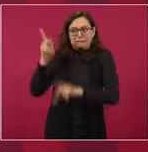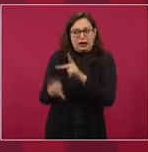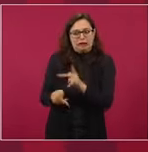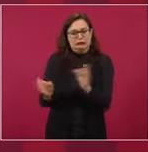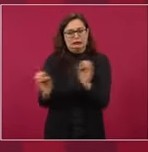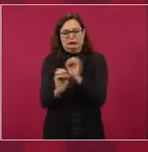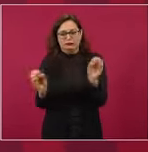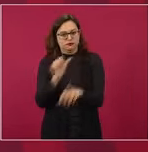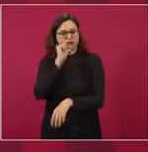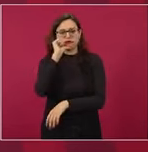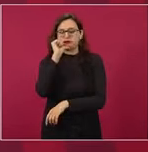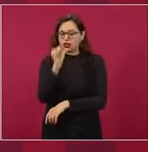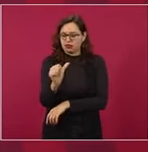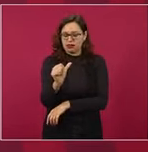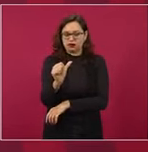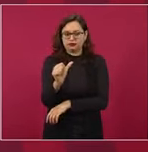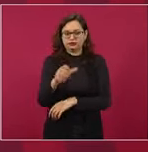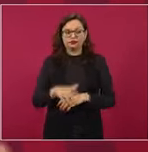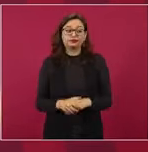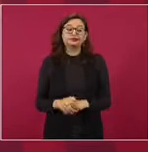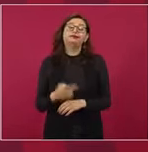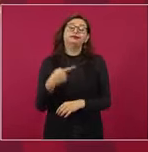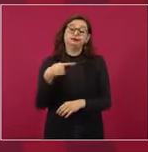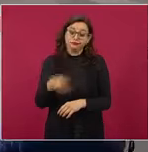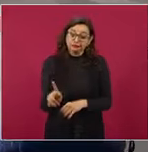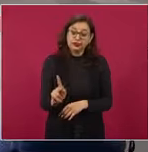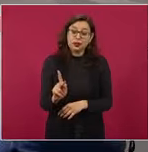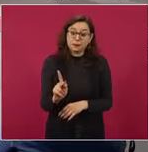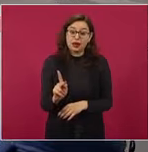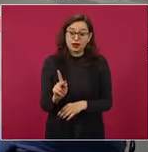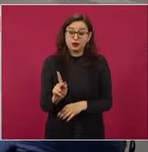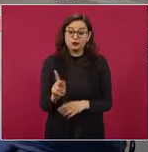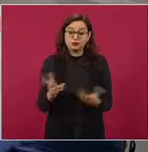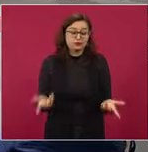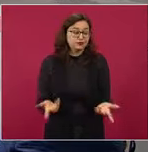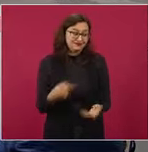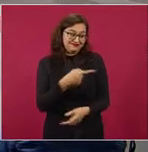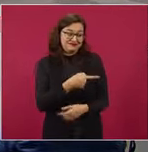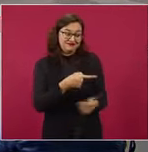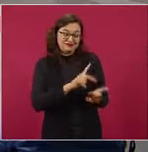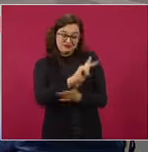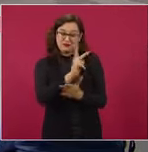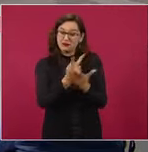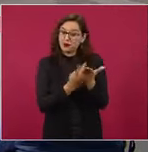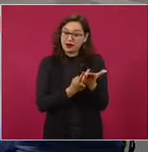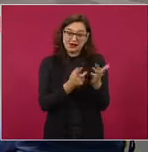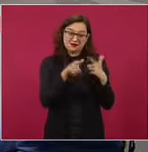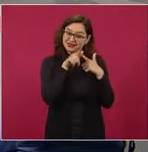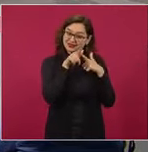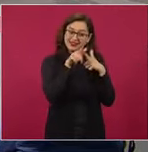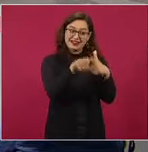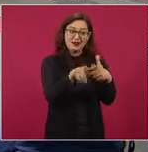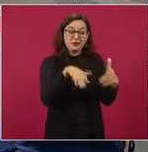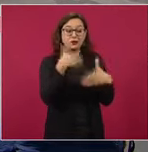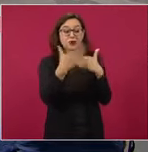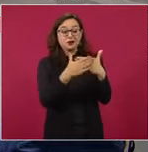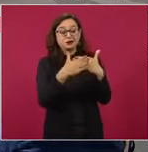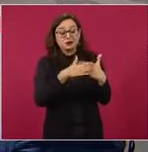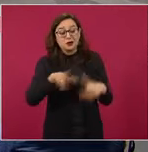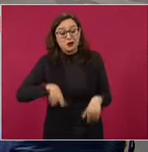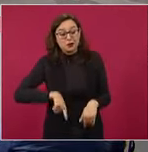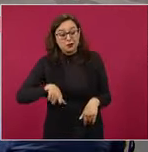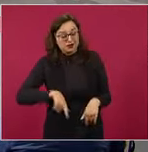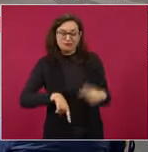Bueno, van a quedar en proceso los programas de bienestar porque ya se